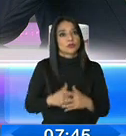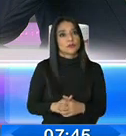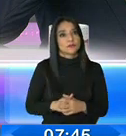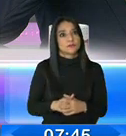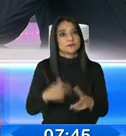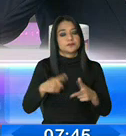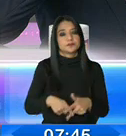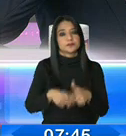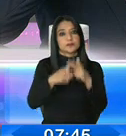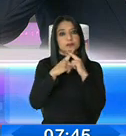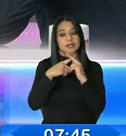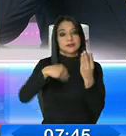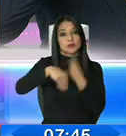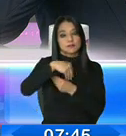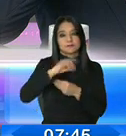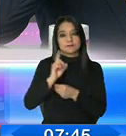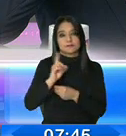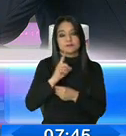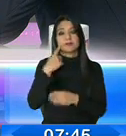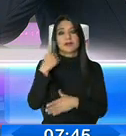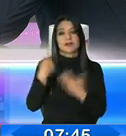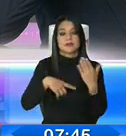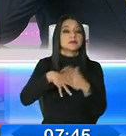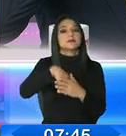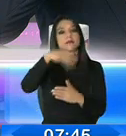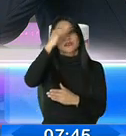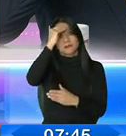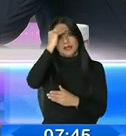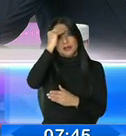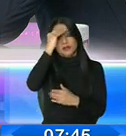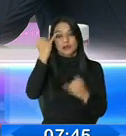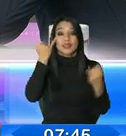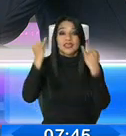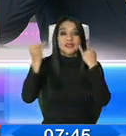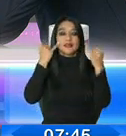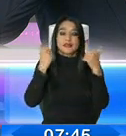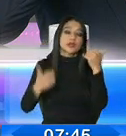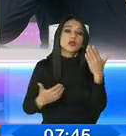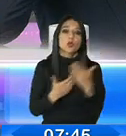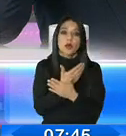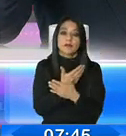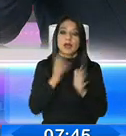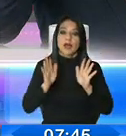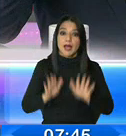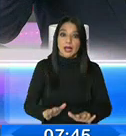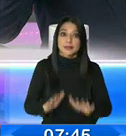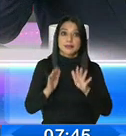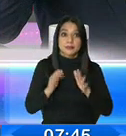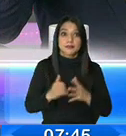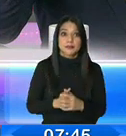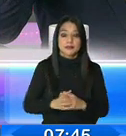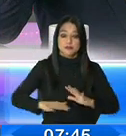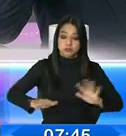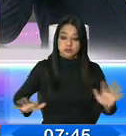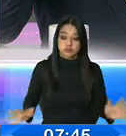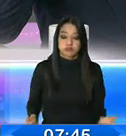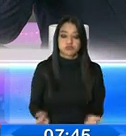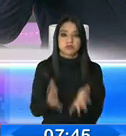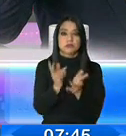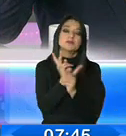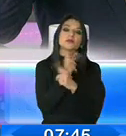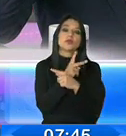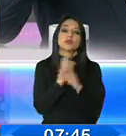préstamos no reembolsables para emprendedores, para los innovadores, de esa forma también estamos impulsando la